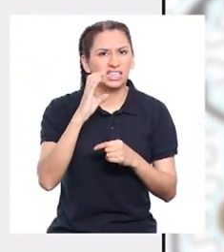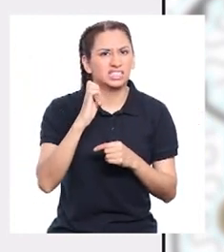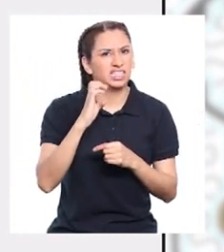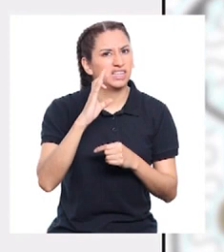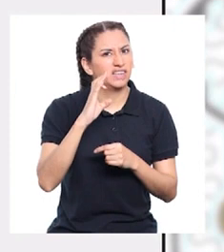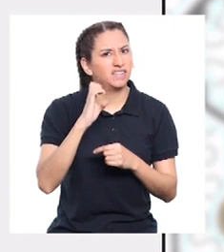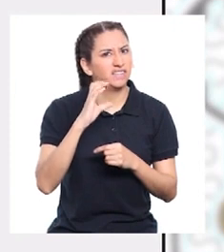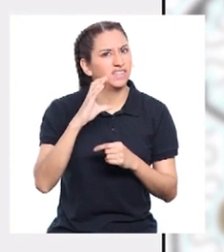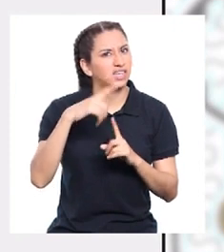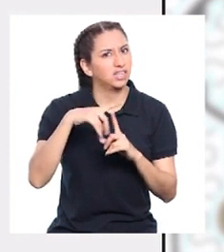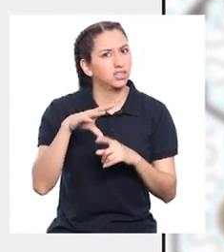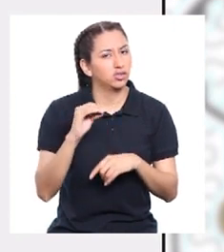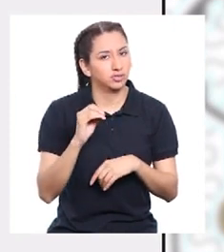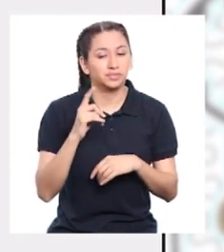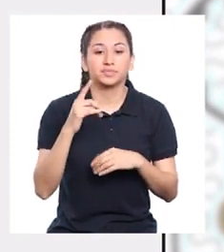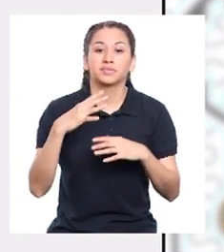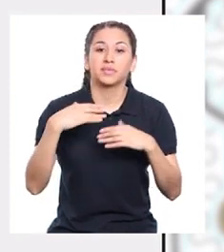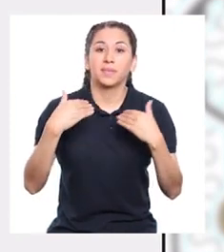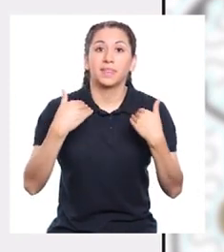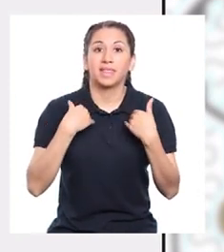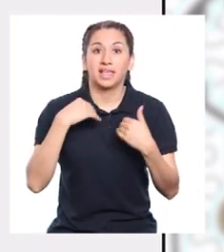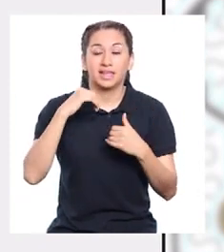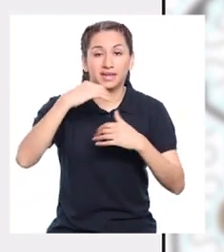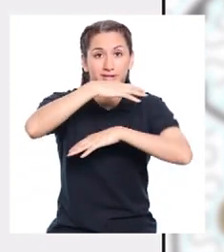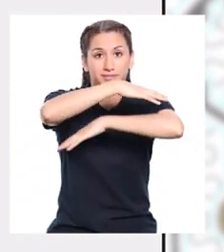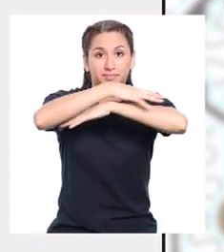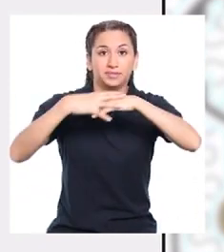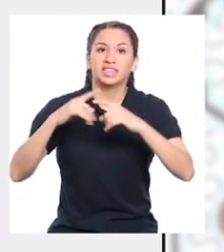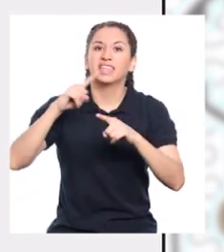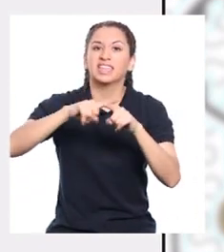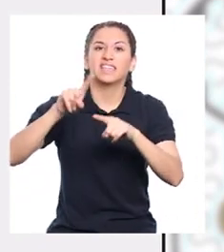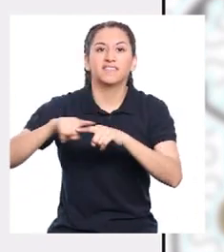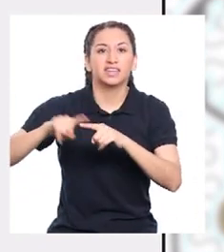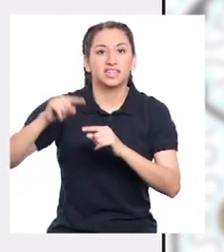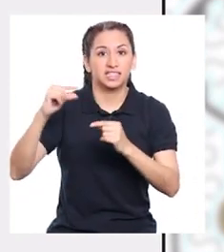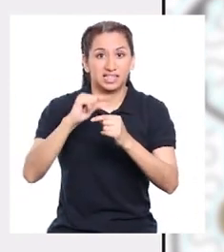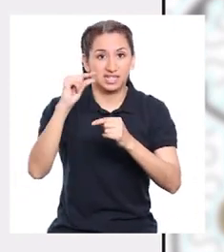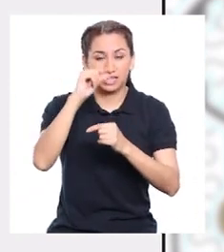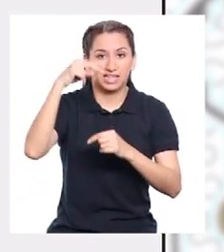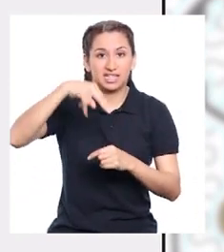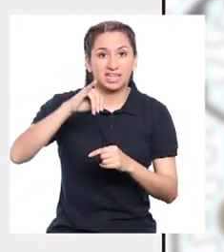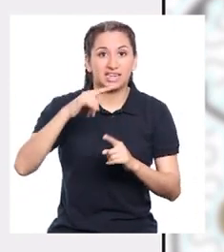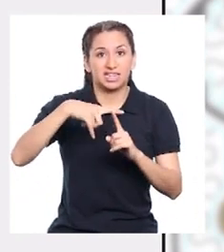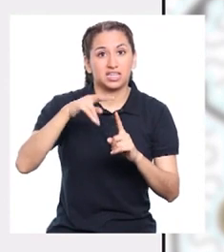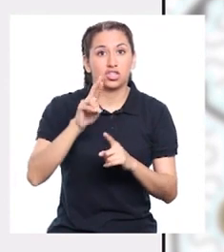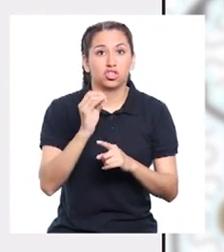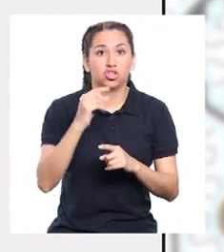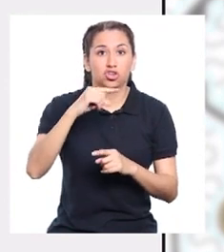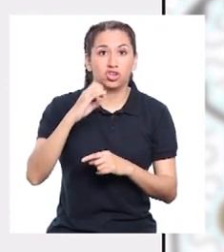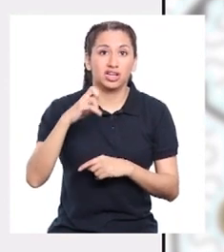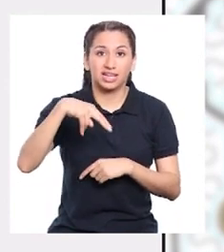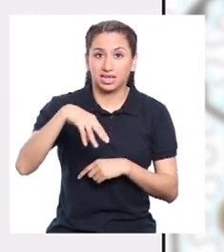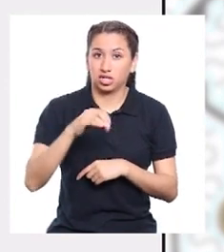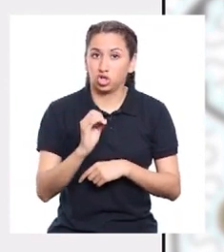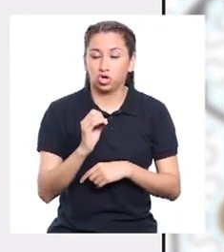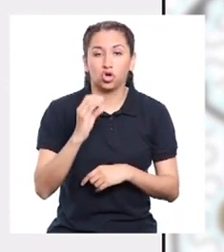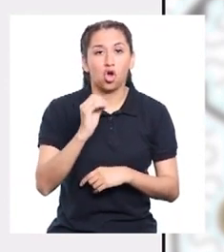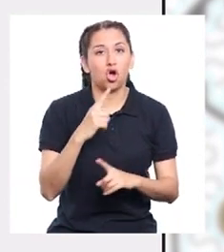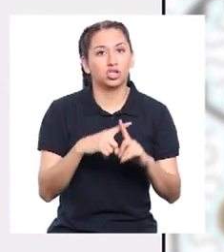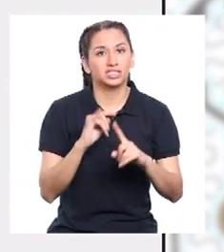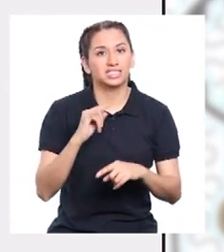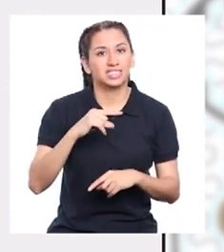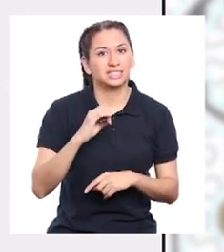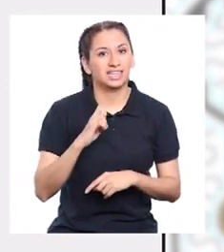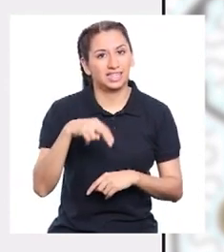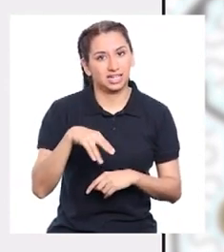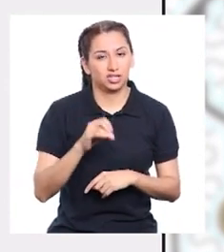invernadero? La atmósfera está compuesta por diferentes gases, entre ellos el nitrógeno y el oxígeno, que son